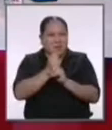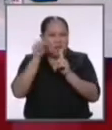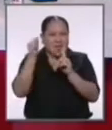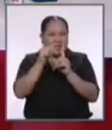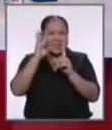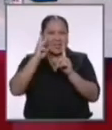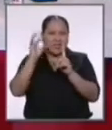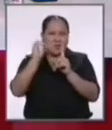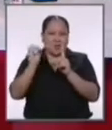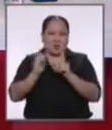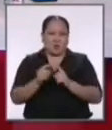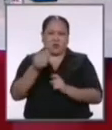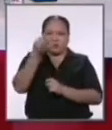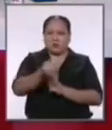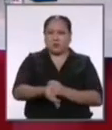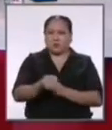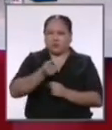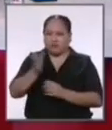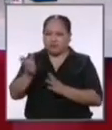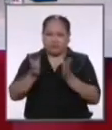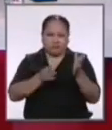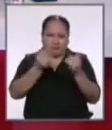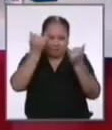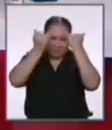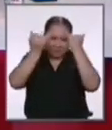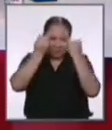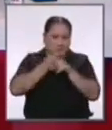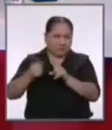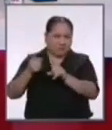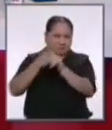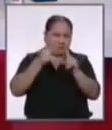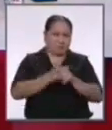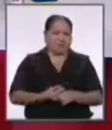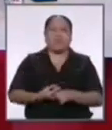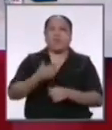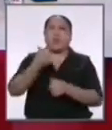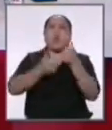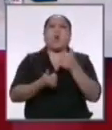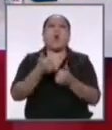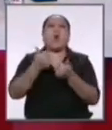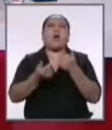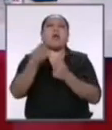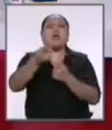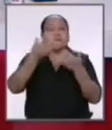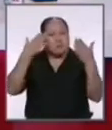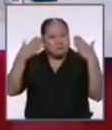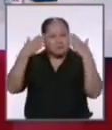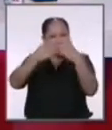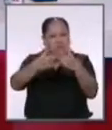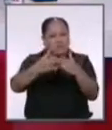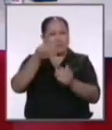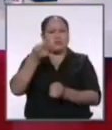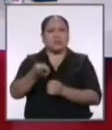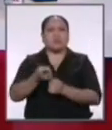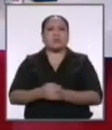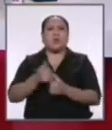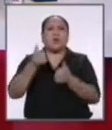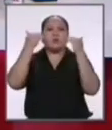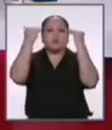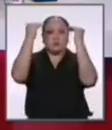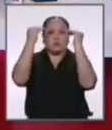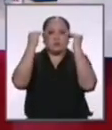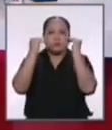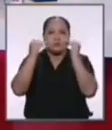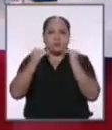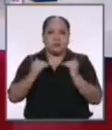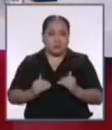porque en realidad hay ángulos diferentes que abordar cuáles serían estos y en qué orden lo